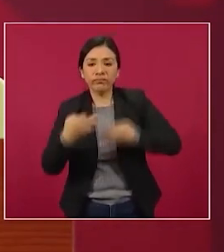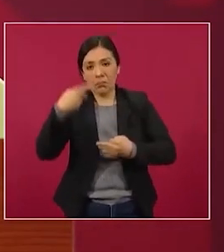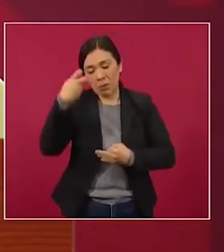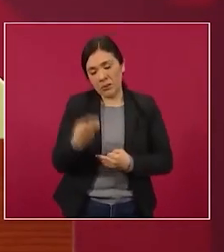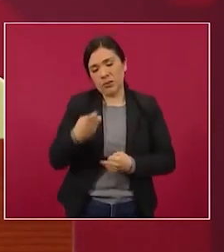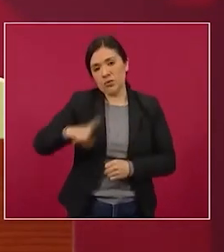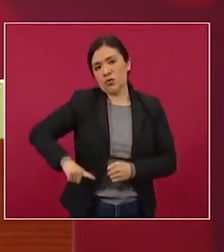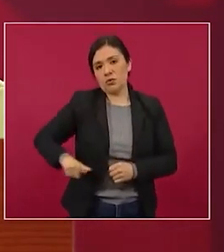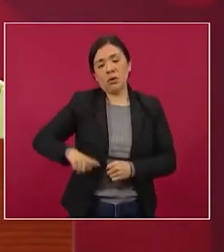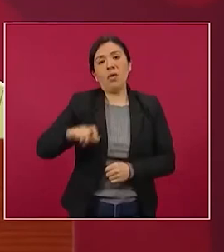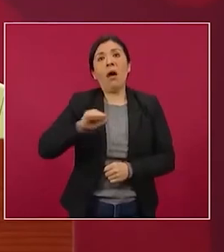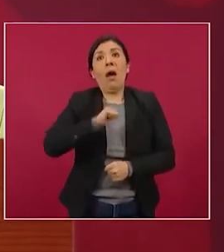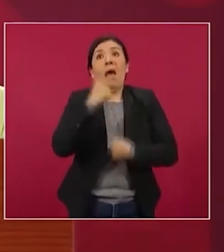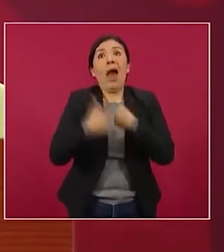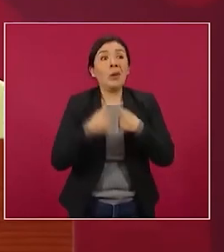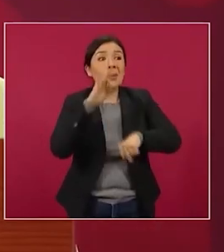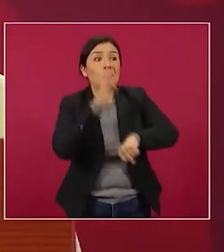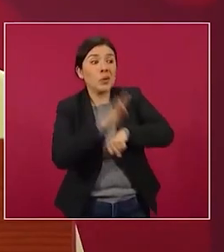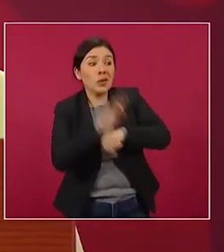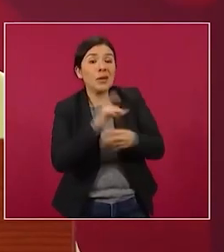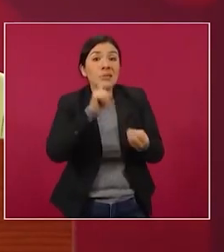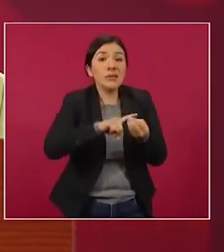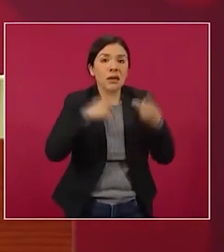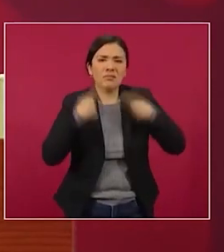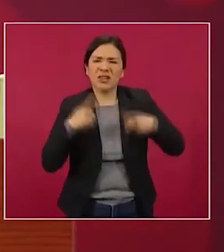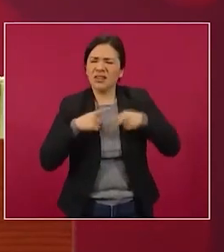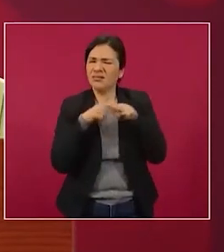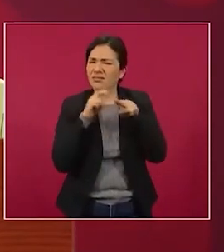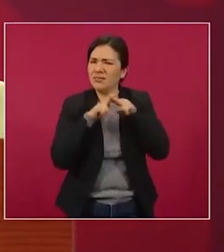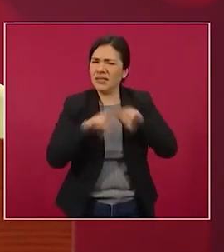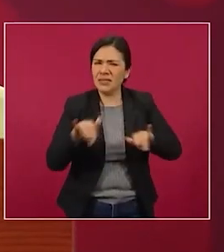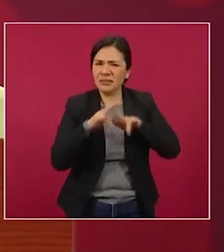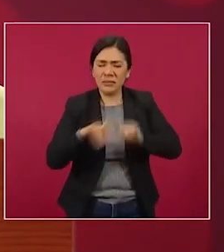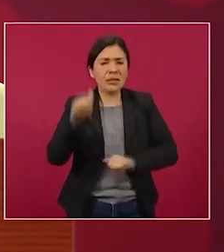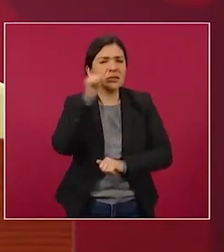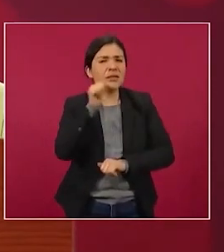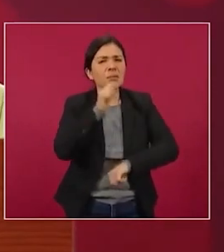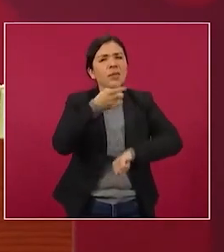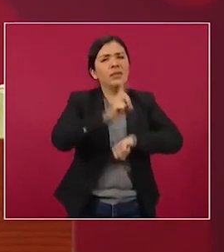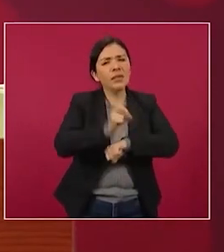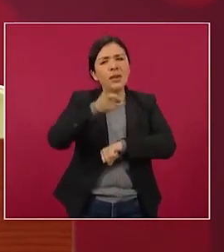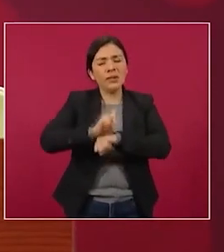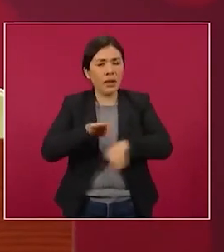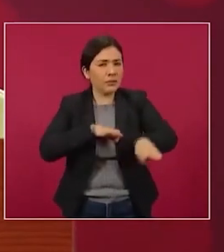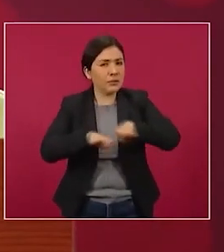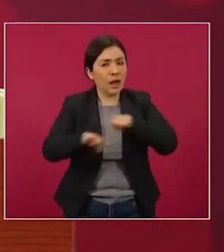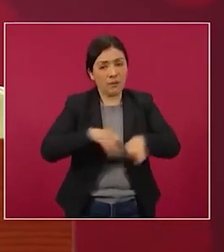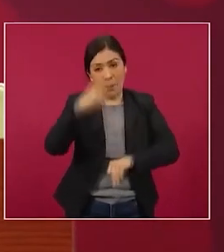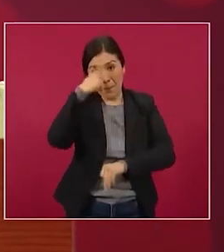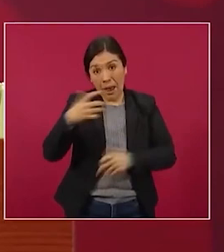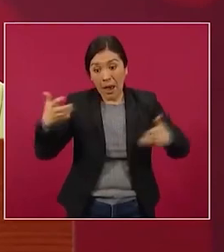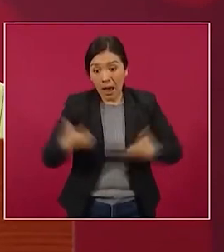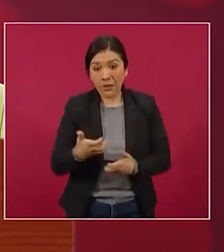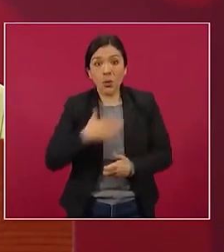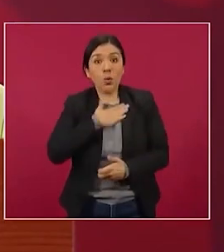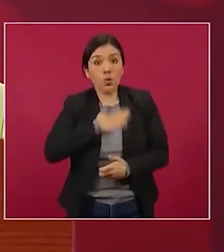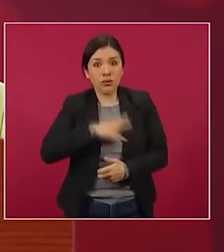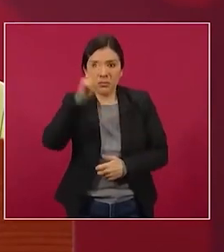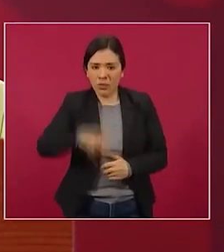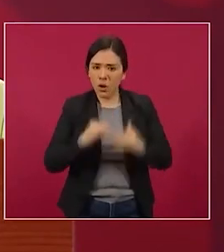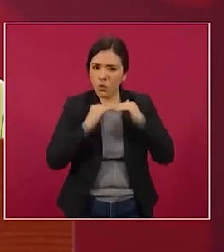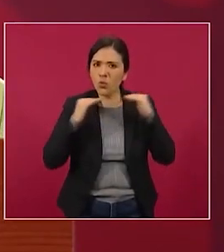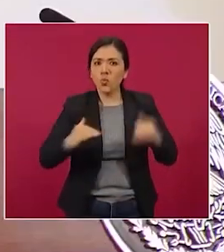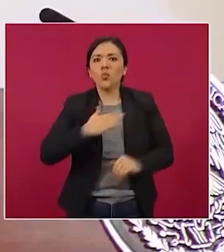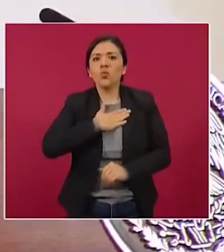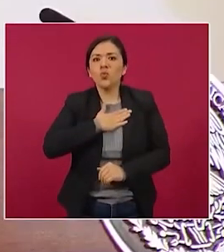gobierno no se encubre a nadie. Se trabaja todos los días para que la justicia sea pareja. Y quienes han